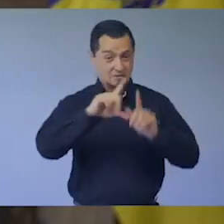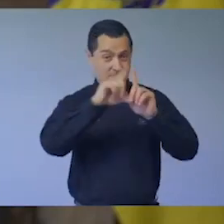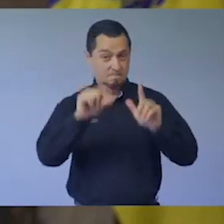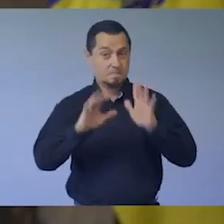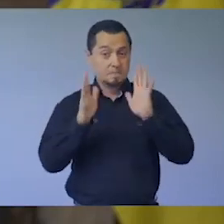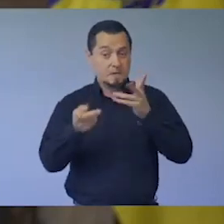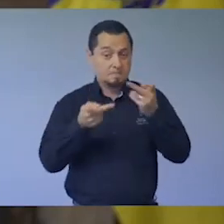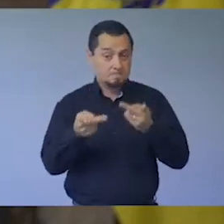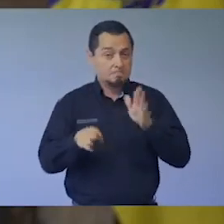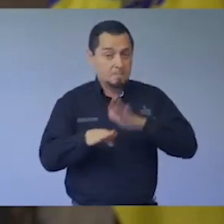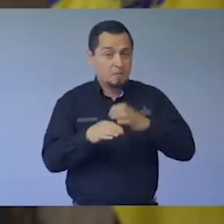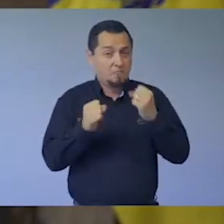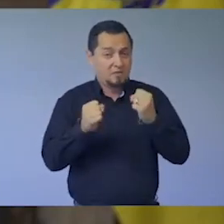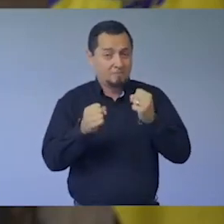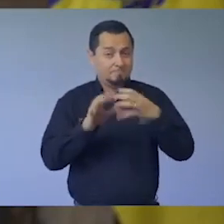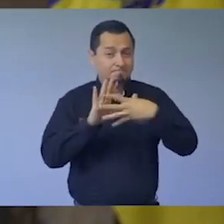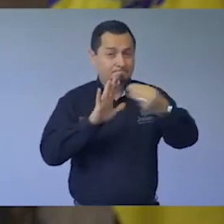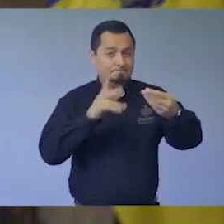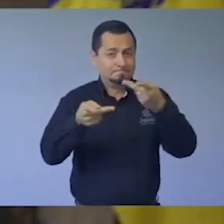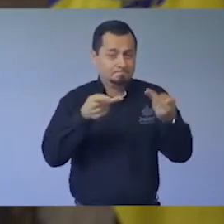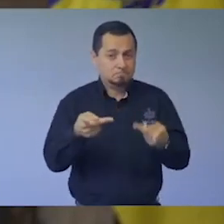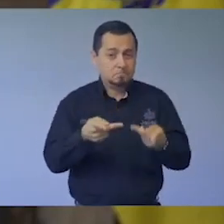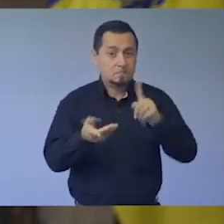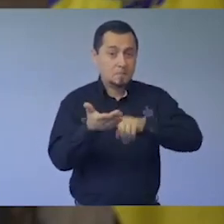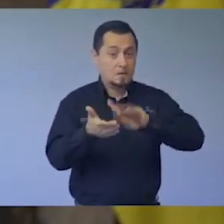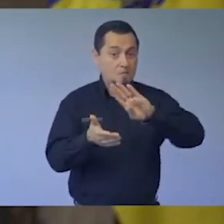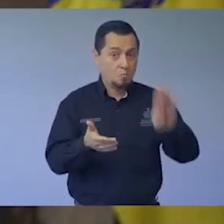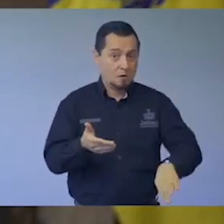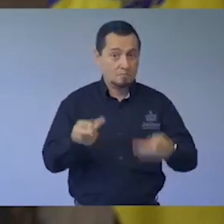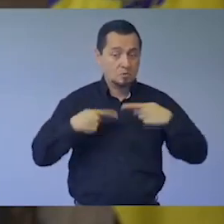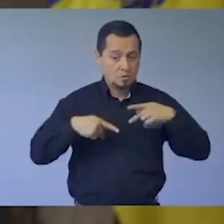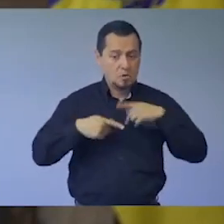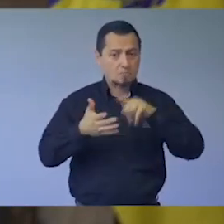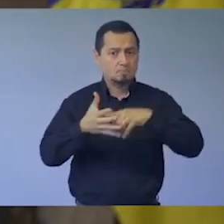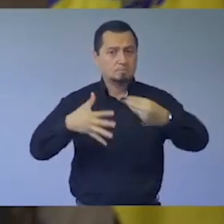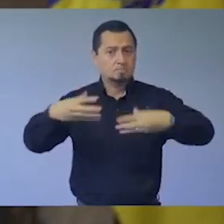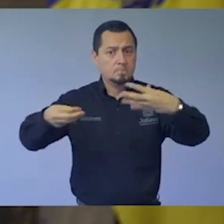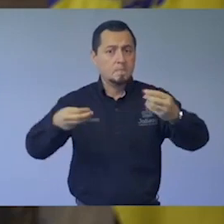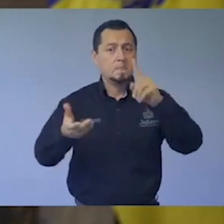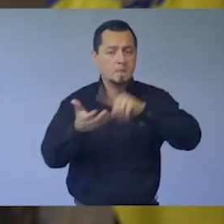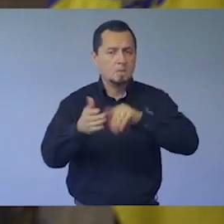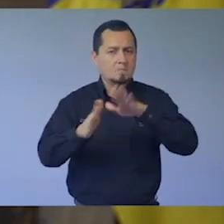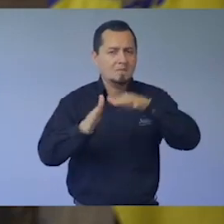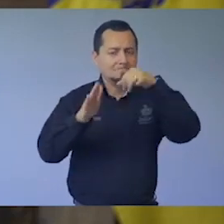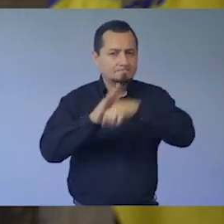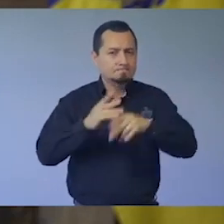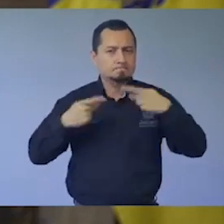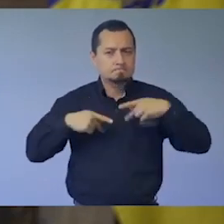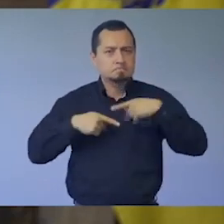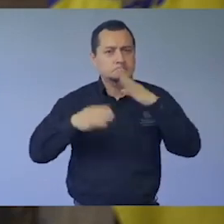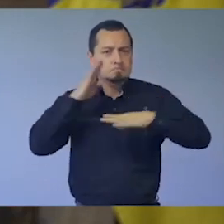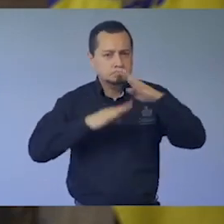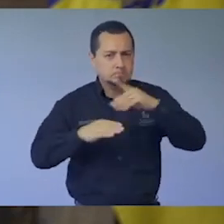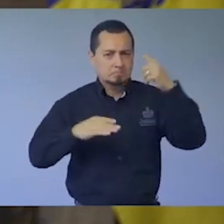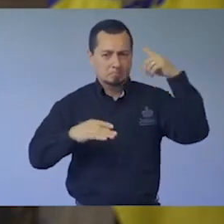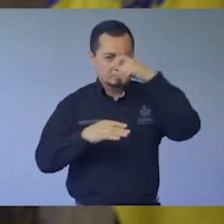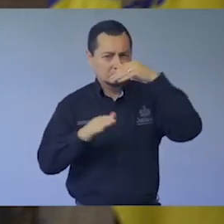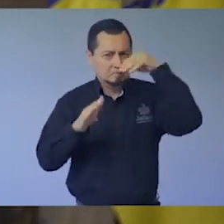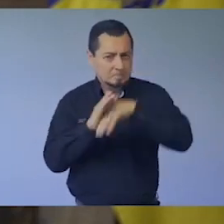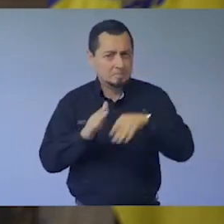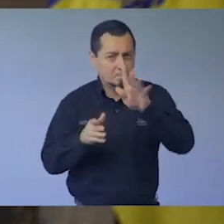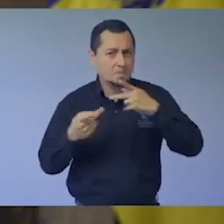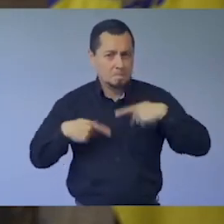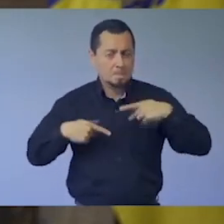México ha entrado ya en etapa más dura de la pandemia, aquella cuando la muerte y no solo los contagios marcan la profundidad de la crisis. A la fecha,